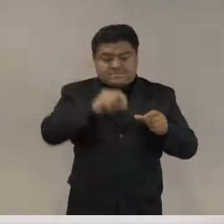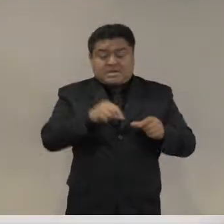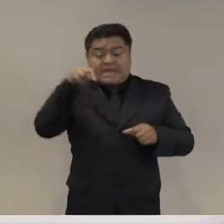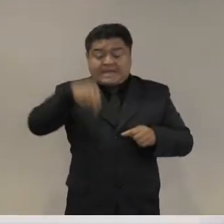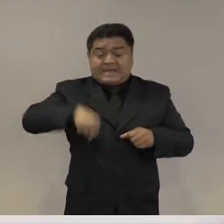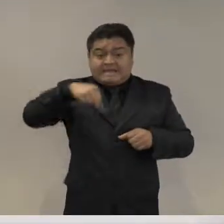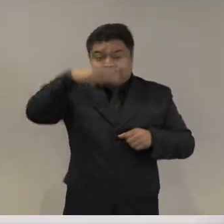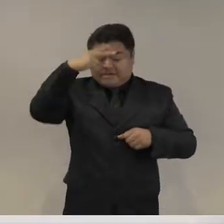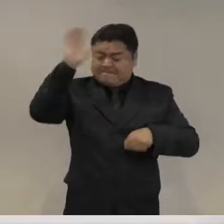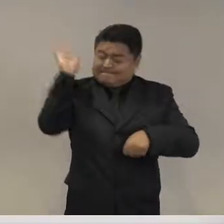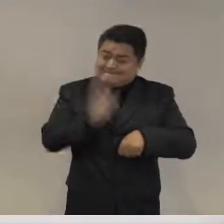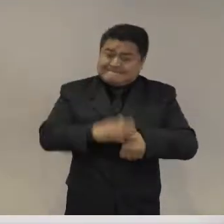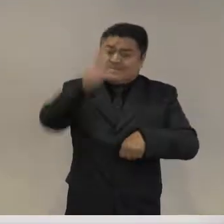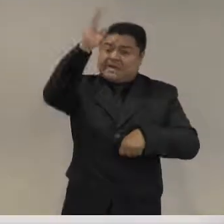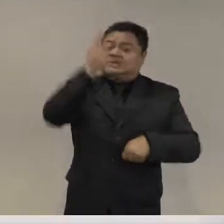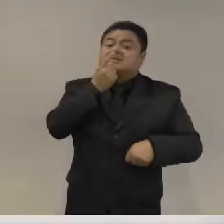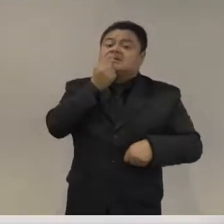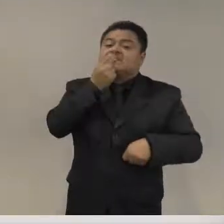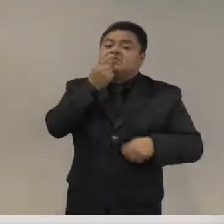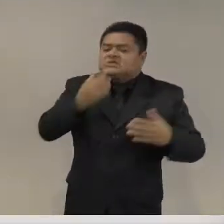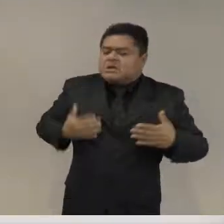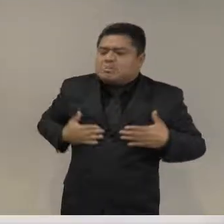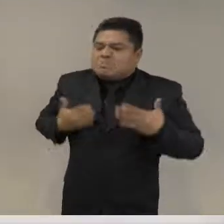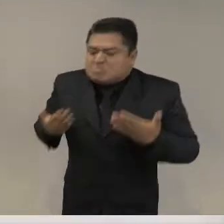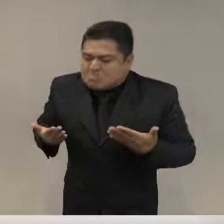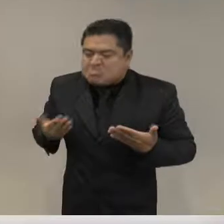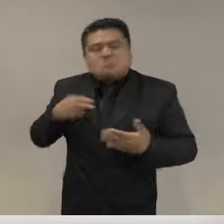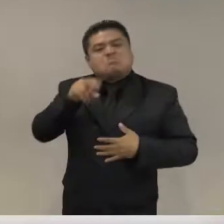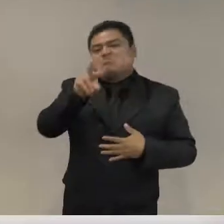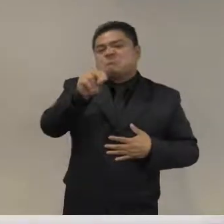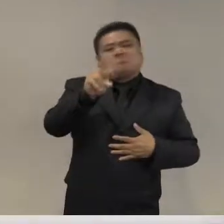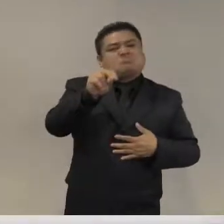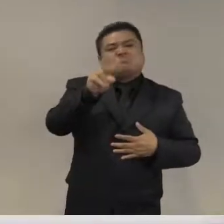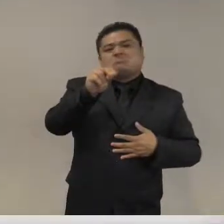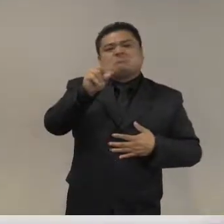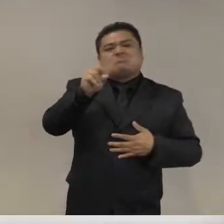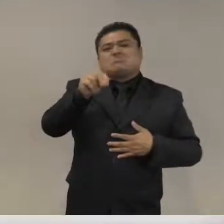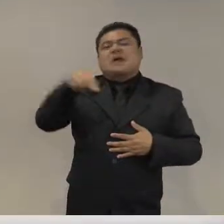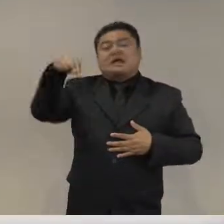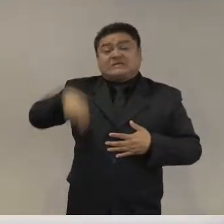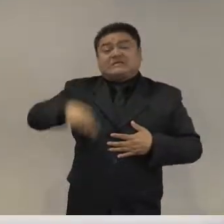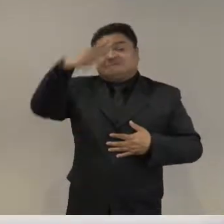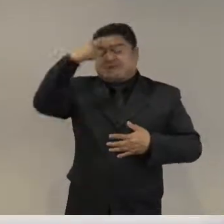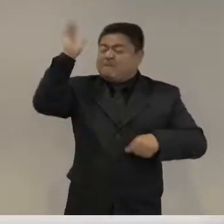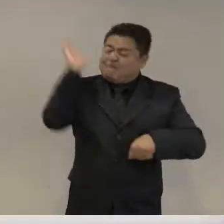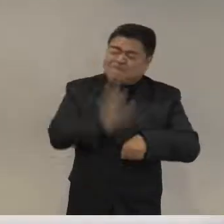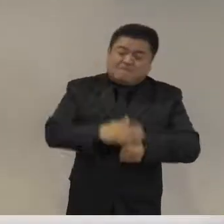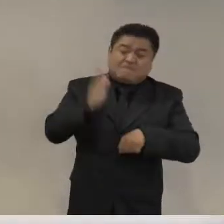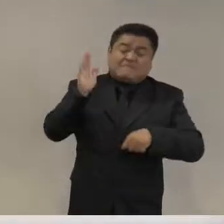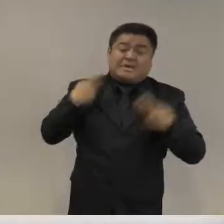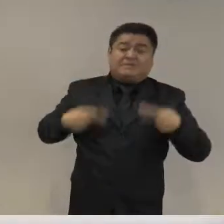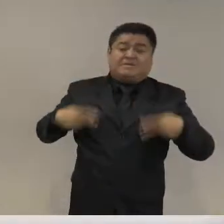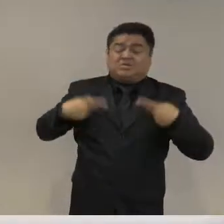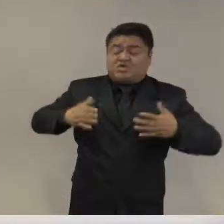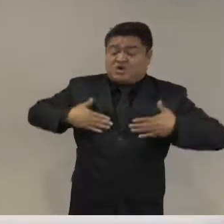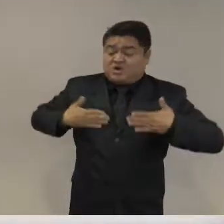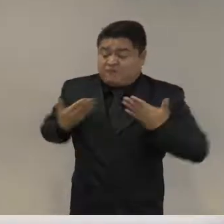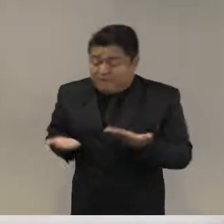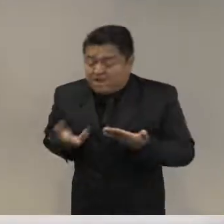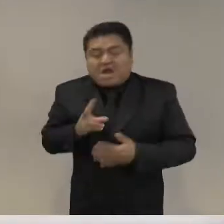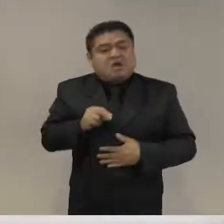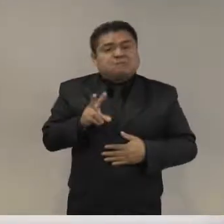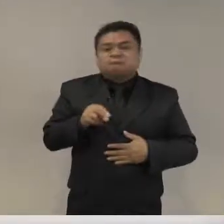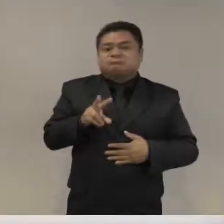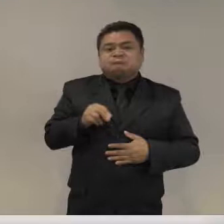hay desconfianza en la policía en comparación con confianza en las Fuerzas Armadas. Pero es un fenómeno